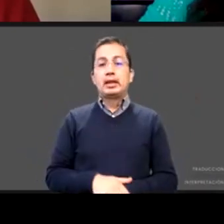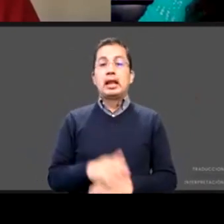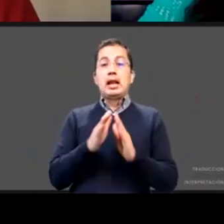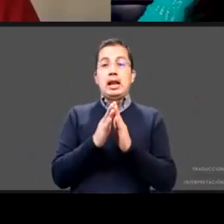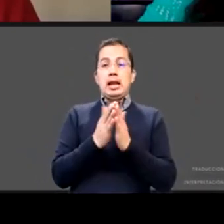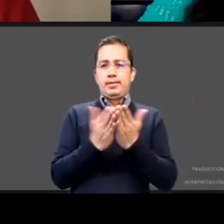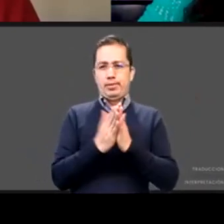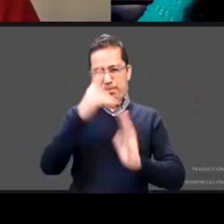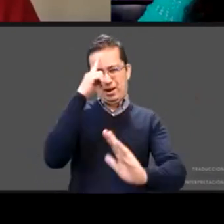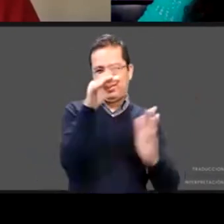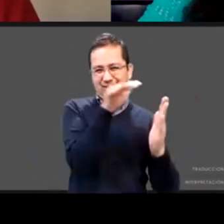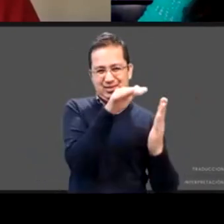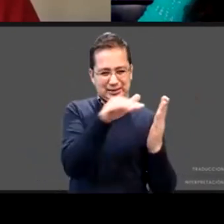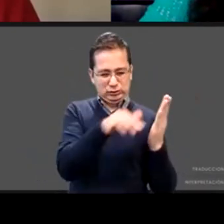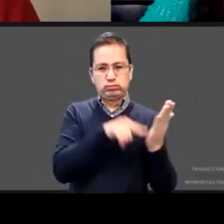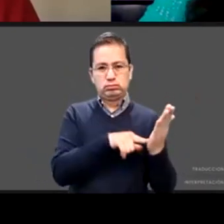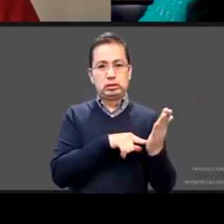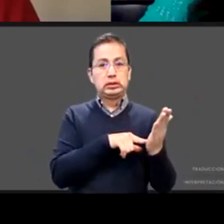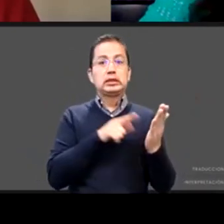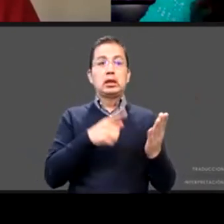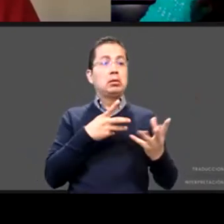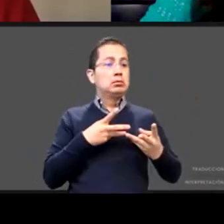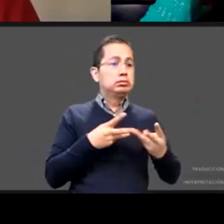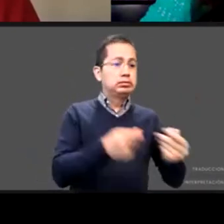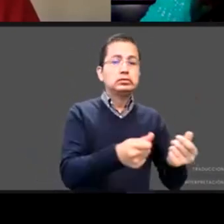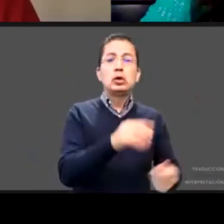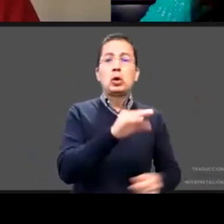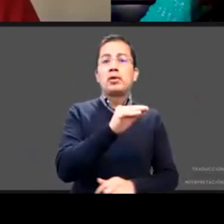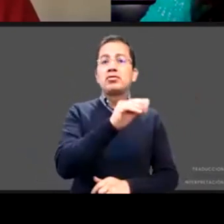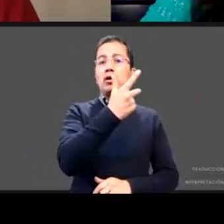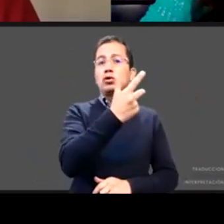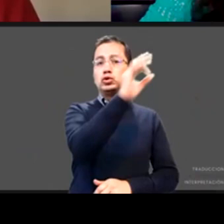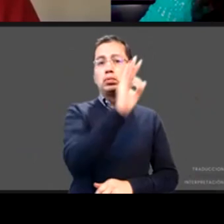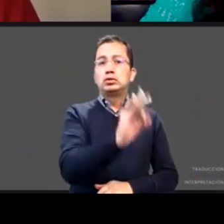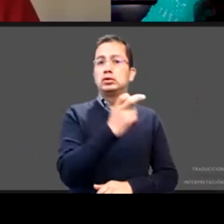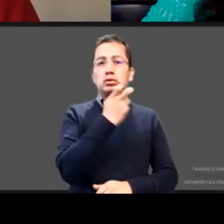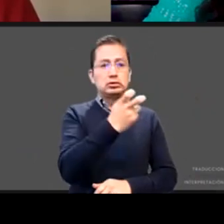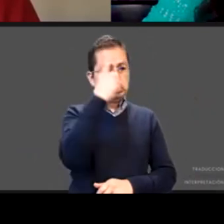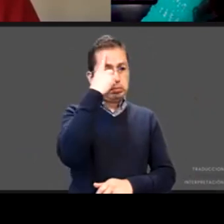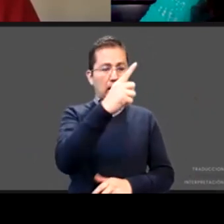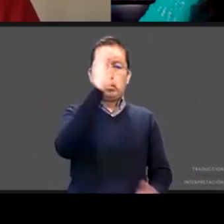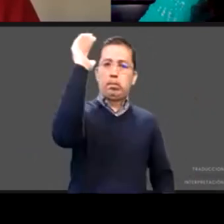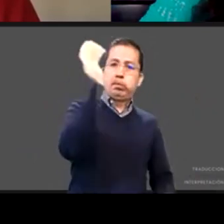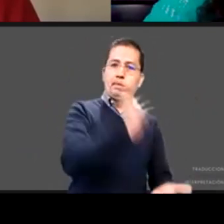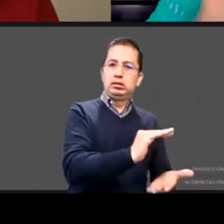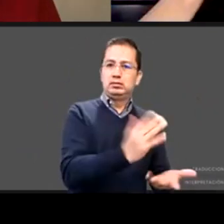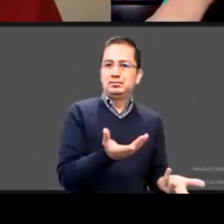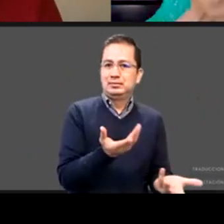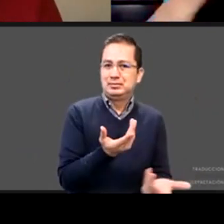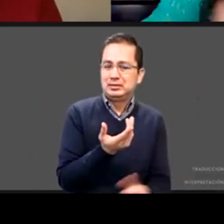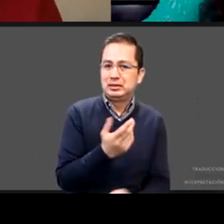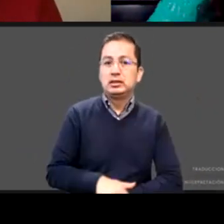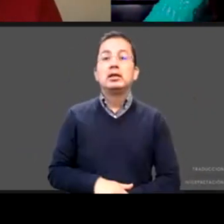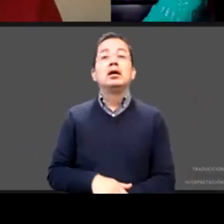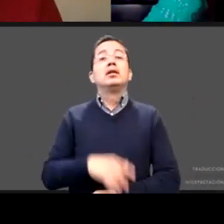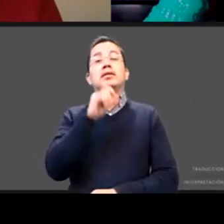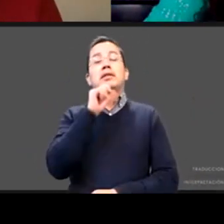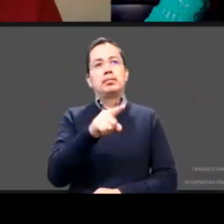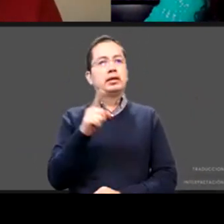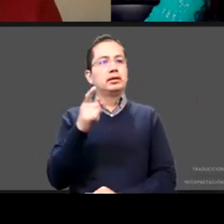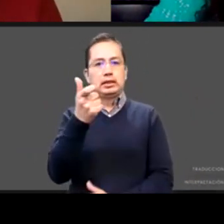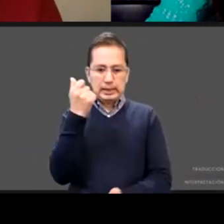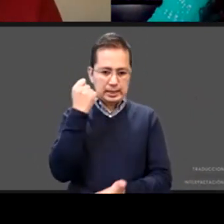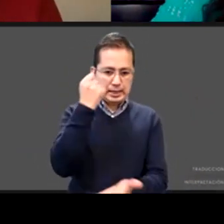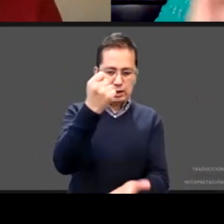el 98% de su gasto está en esos rubros de recorte ¿no? la mitad de los recursos